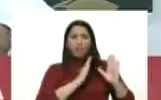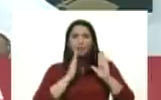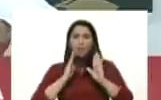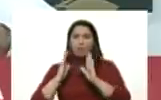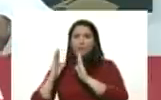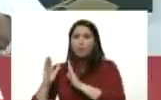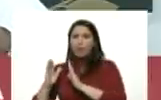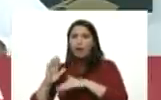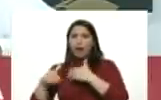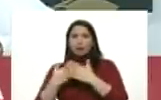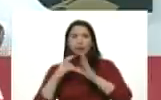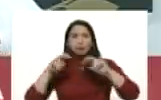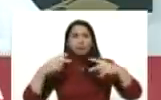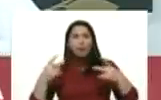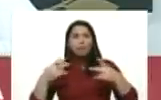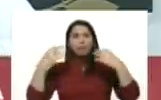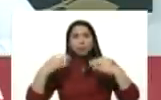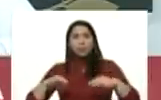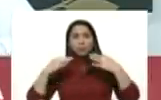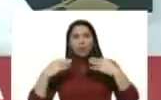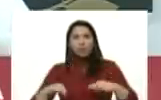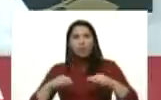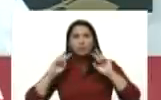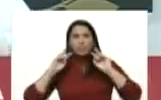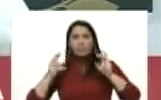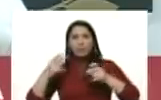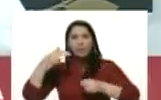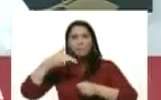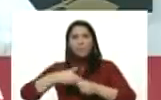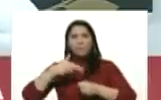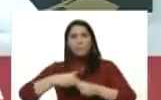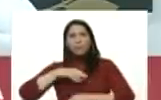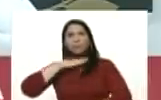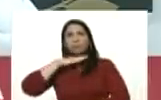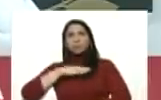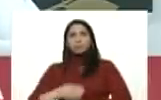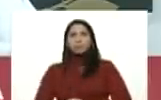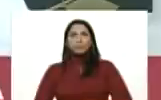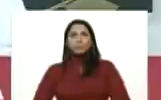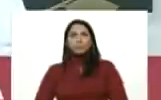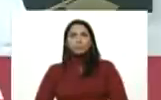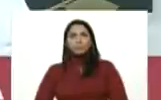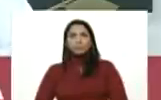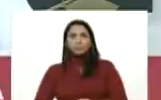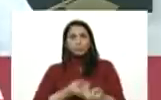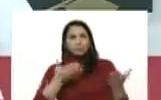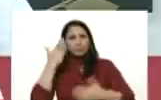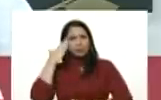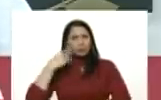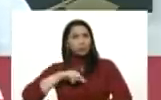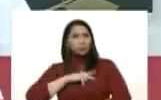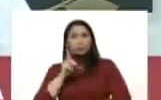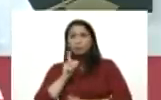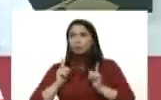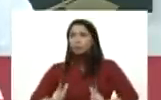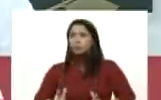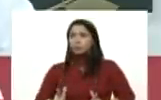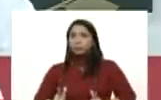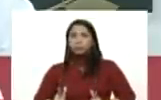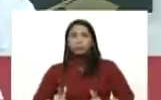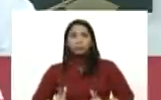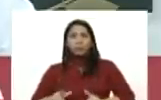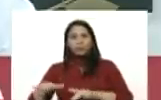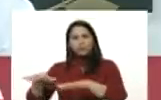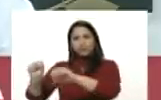una nueva normalidad también en el campo del abastecimiento de la gasolina ustedes saben que nosotros no descansamos el